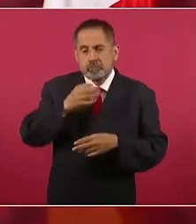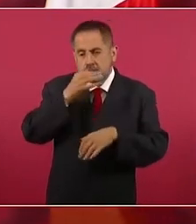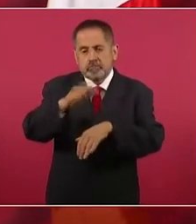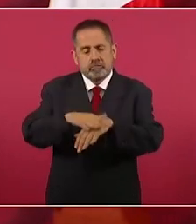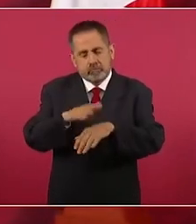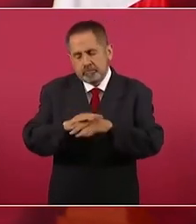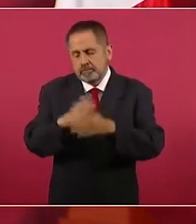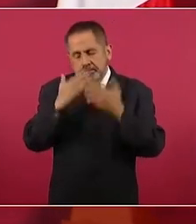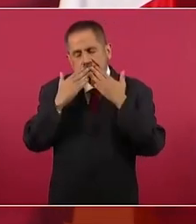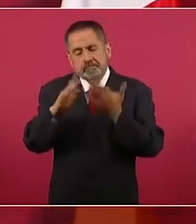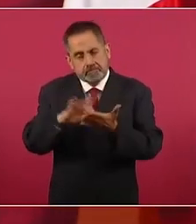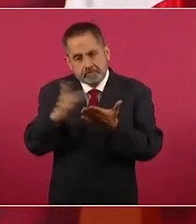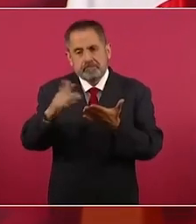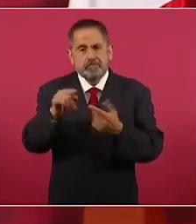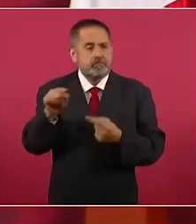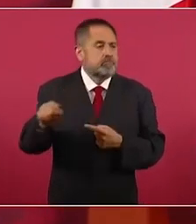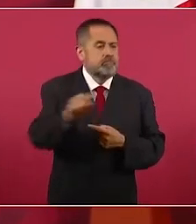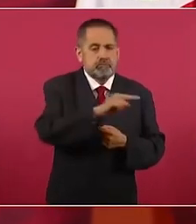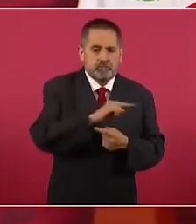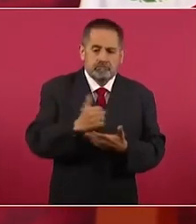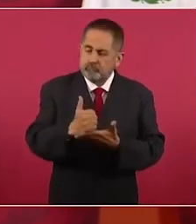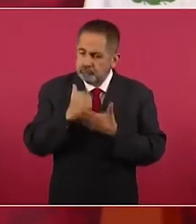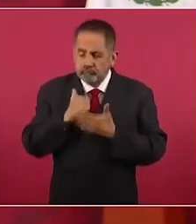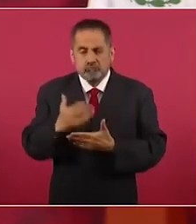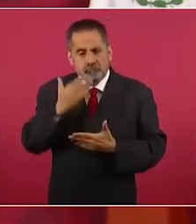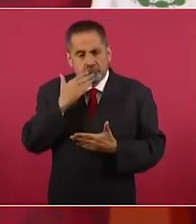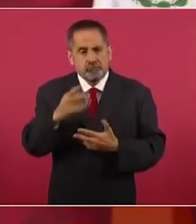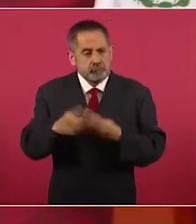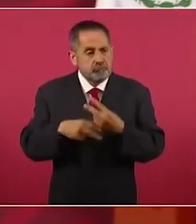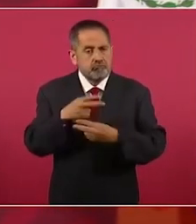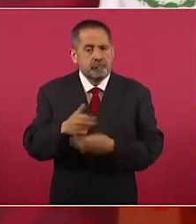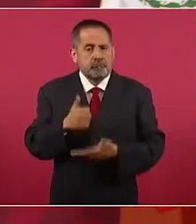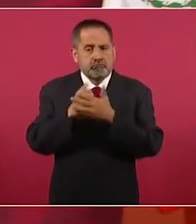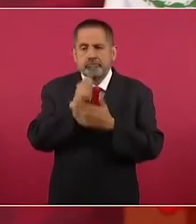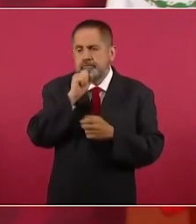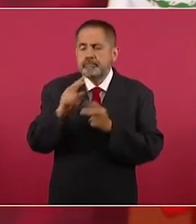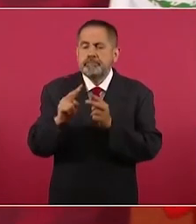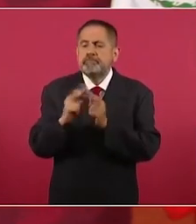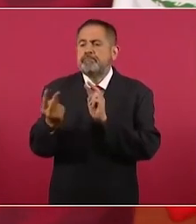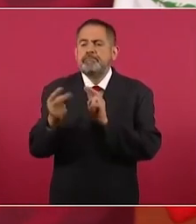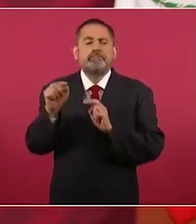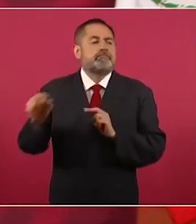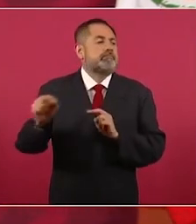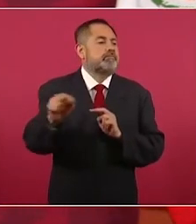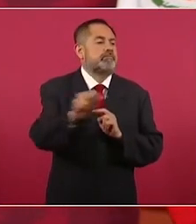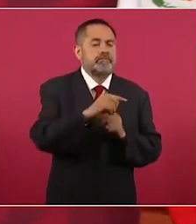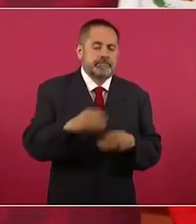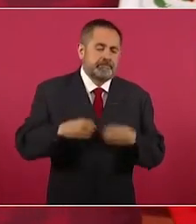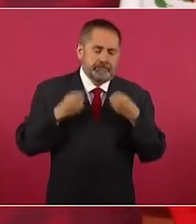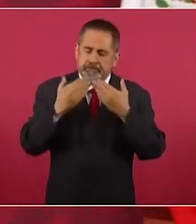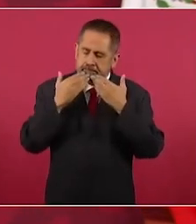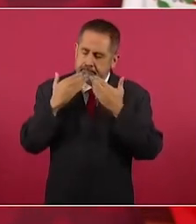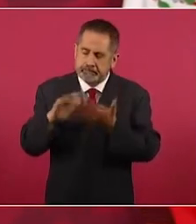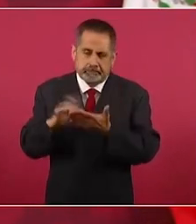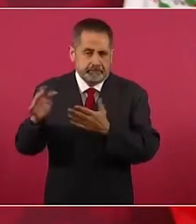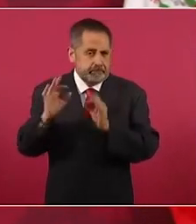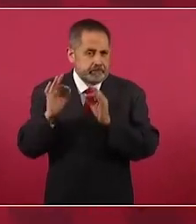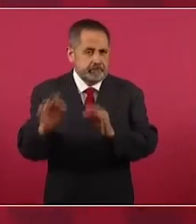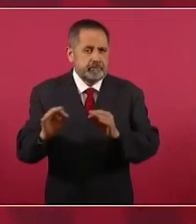agradecerles que nos están ayudando y desde luego a los vecinos que